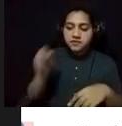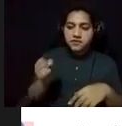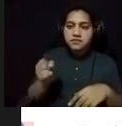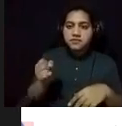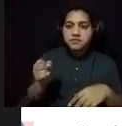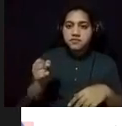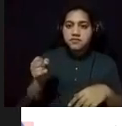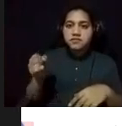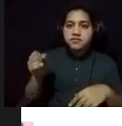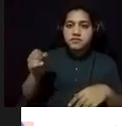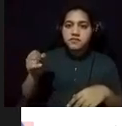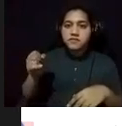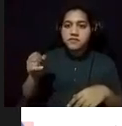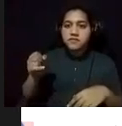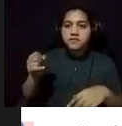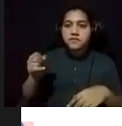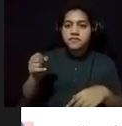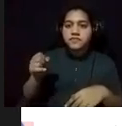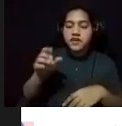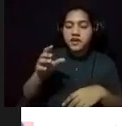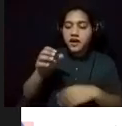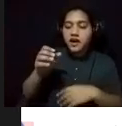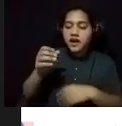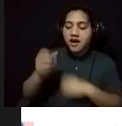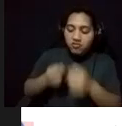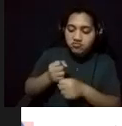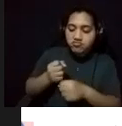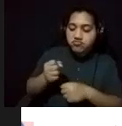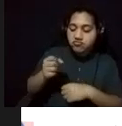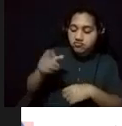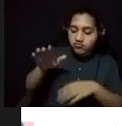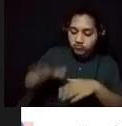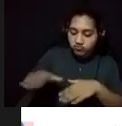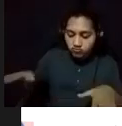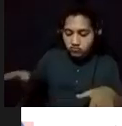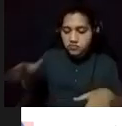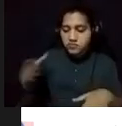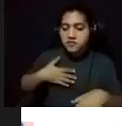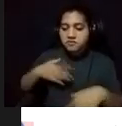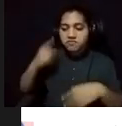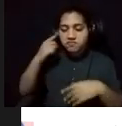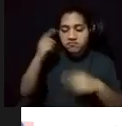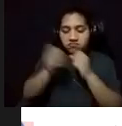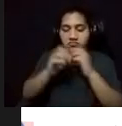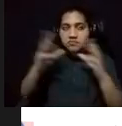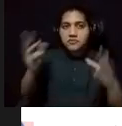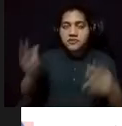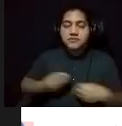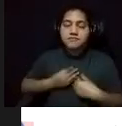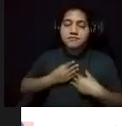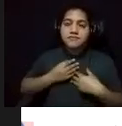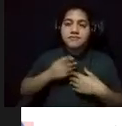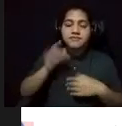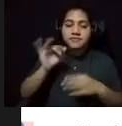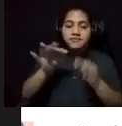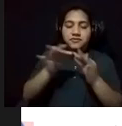en mis ocho años de infancia, mi primera ilusión y mis cuitas de amor son recueltos del alma. Esta estrofa